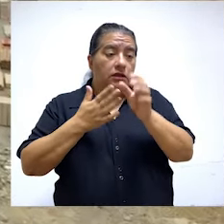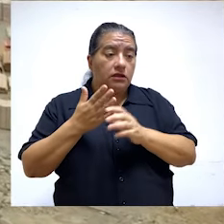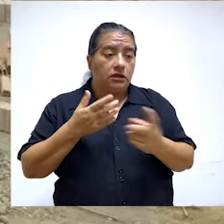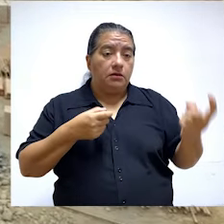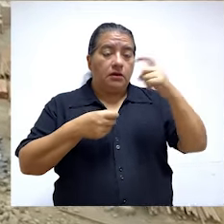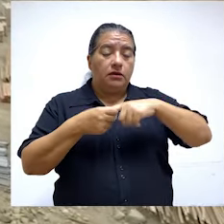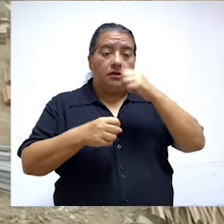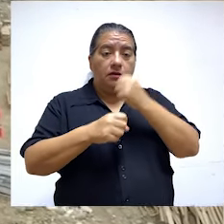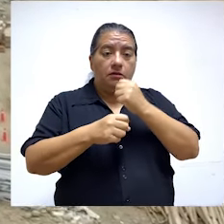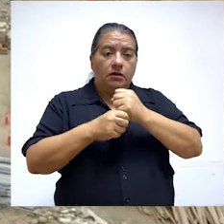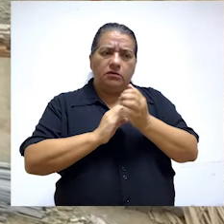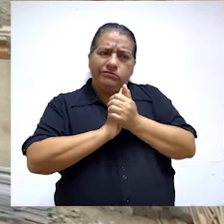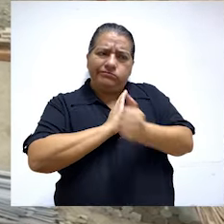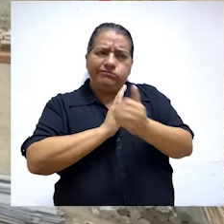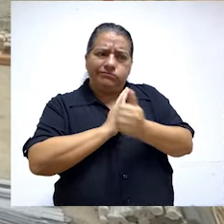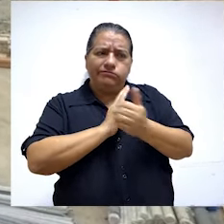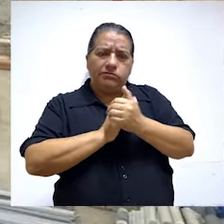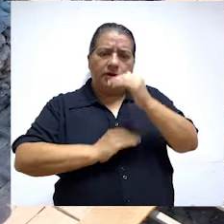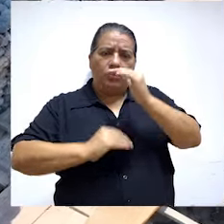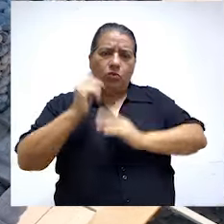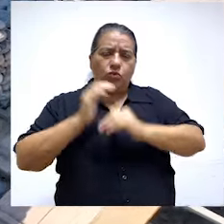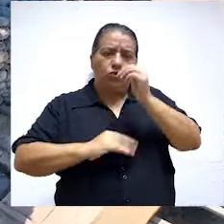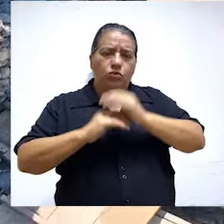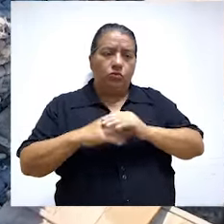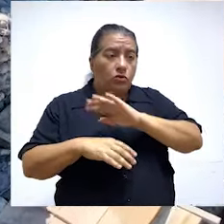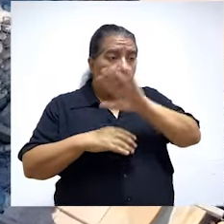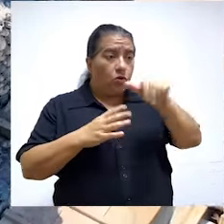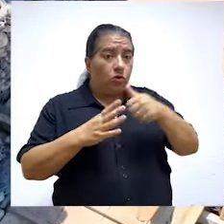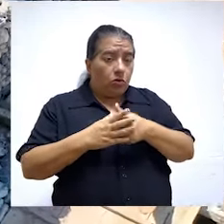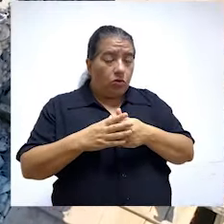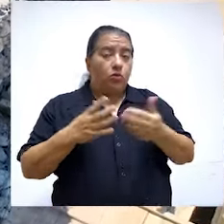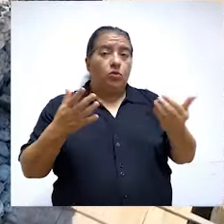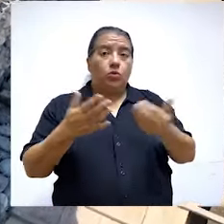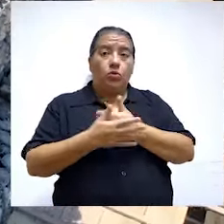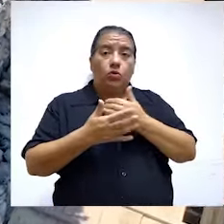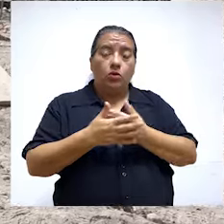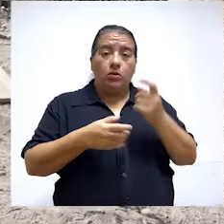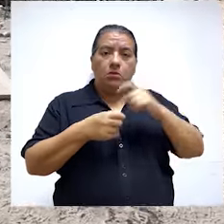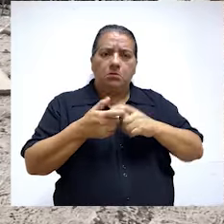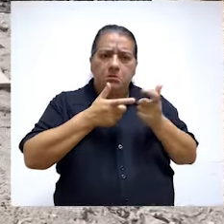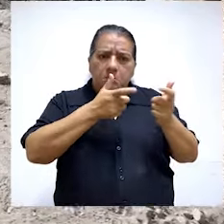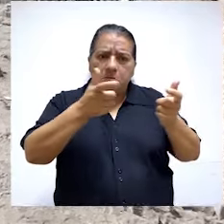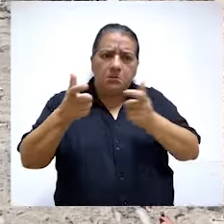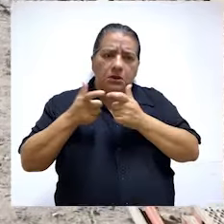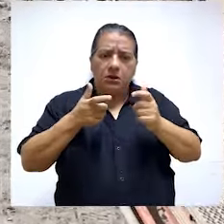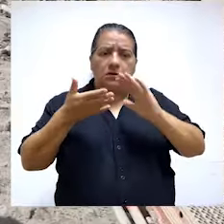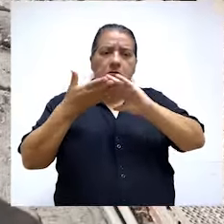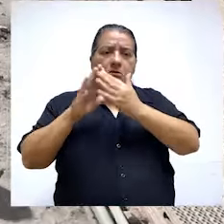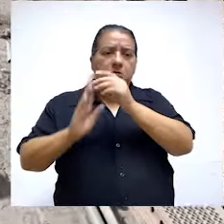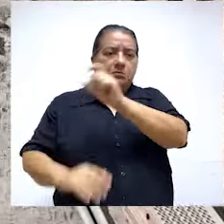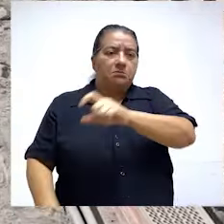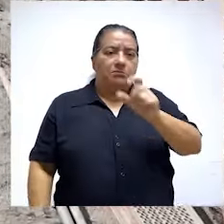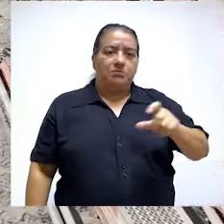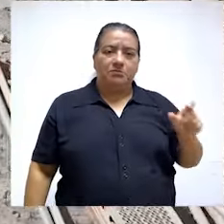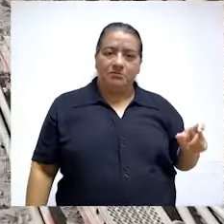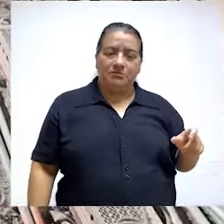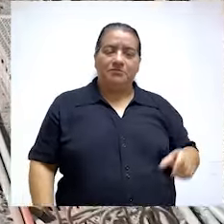son los especialistas en la construcción de las obras. Con todo ello se apertura la participación y vigilancia ciudadana.